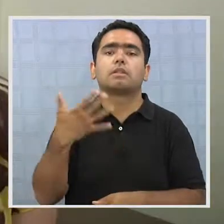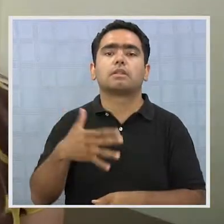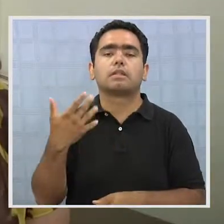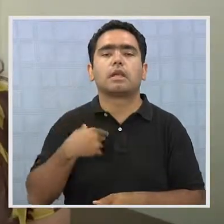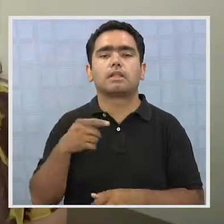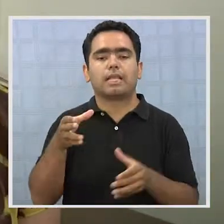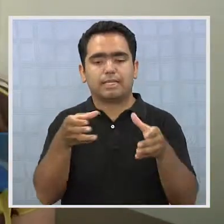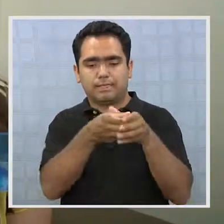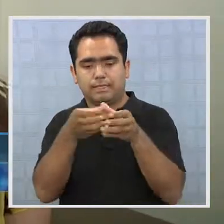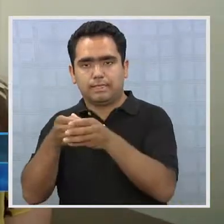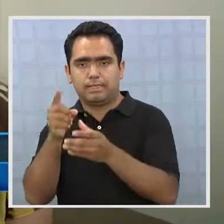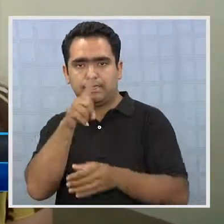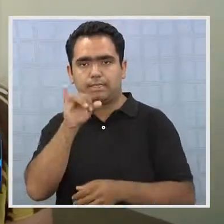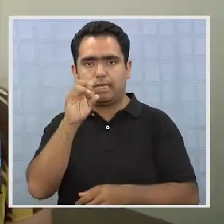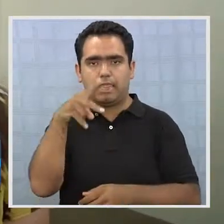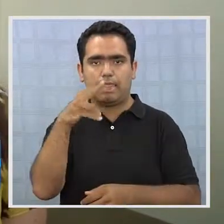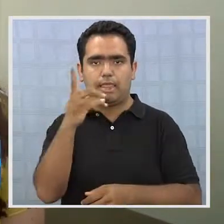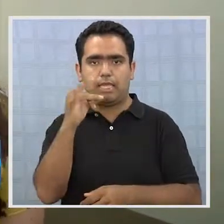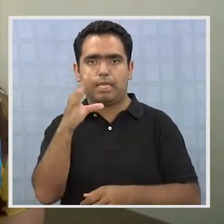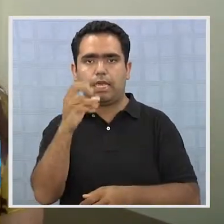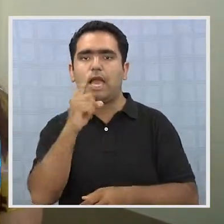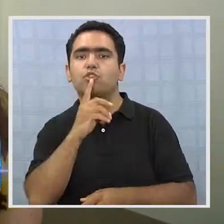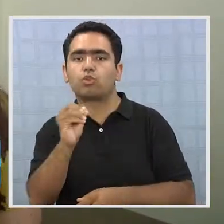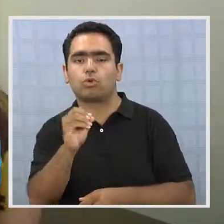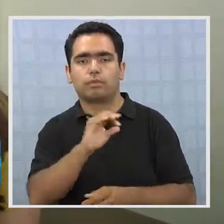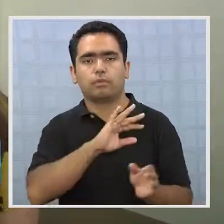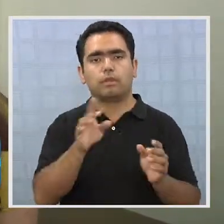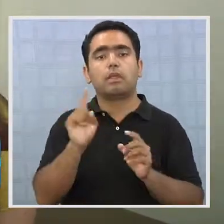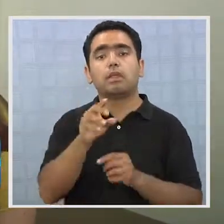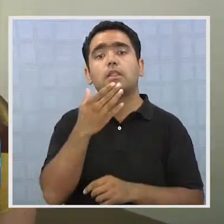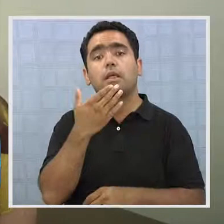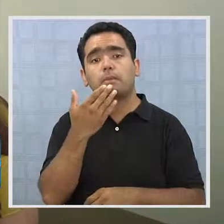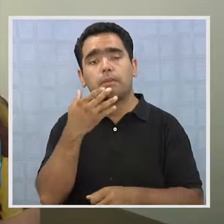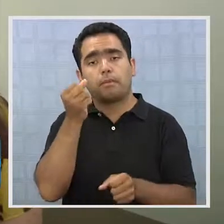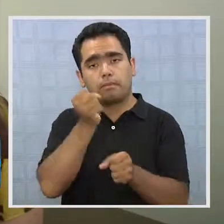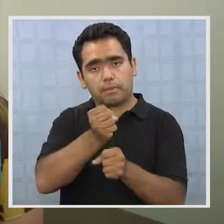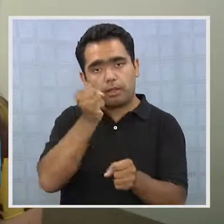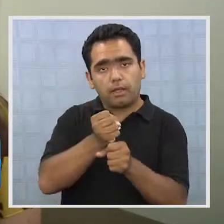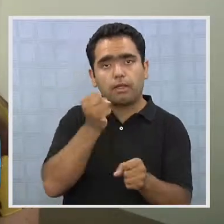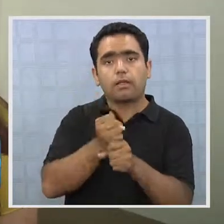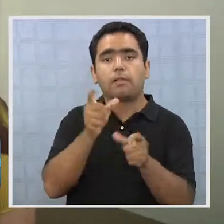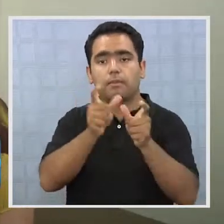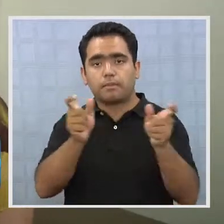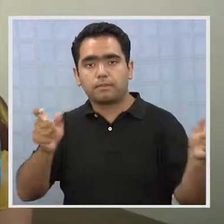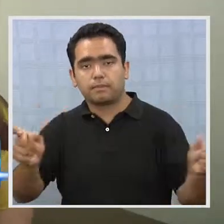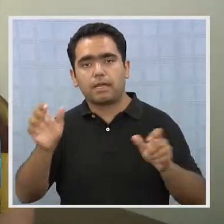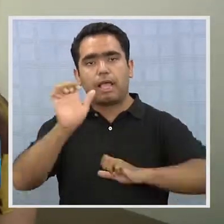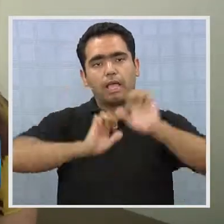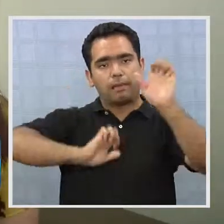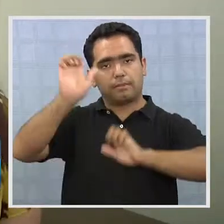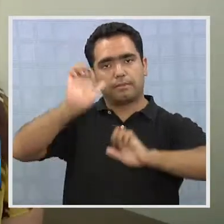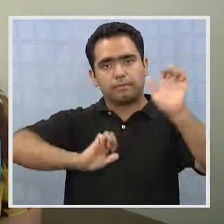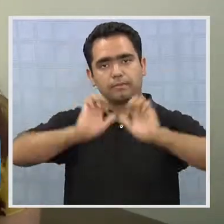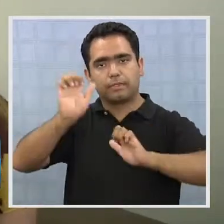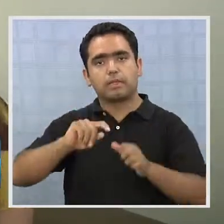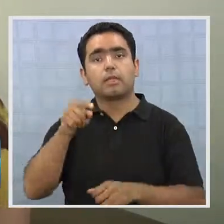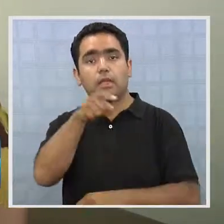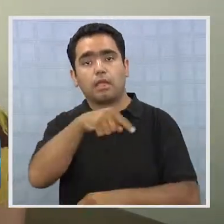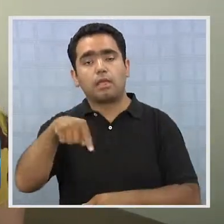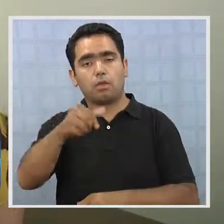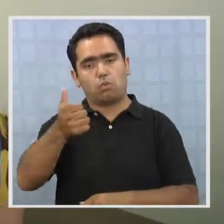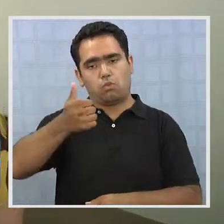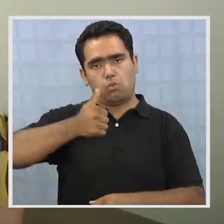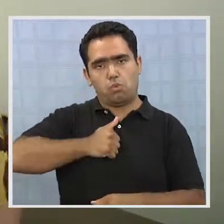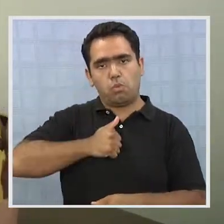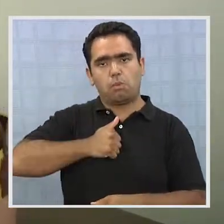que estuvieran los sindicatos, que participaran los trabajadores y también las empresas, las empresas muchas veces tienden a